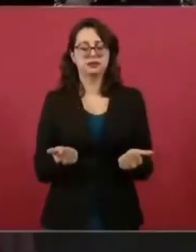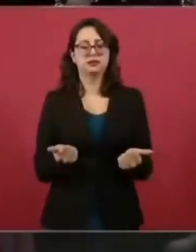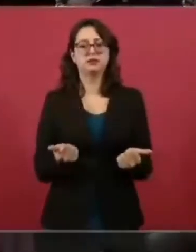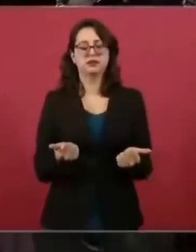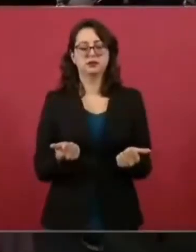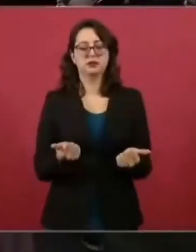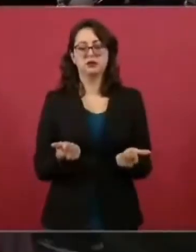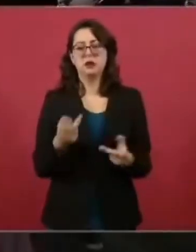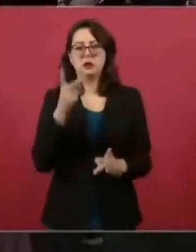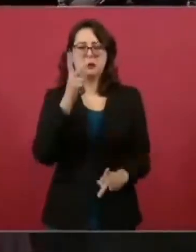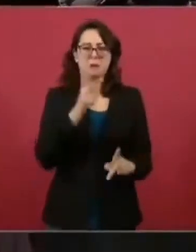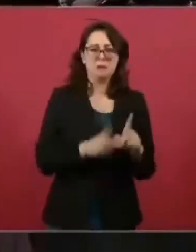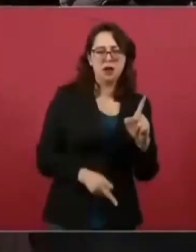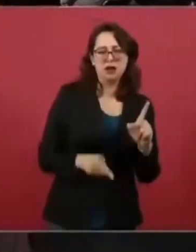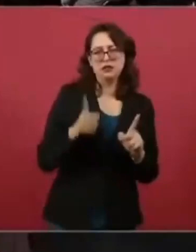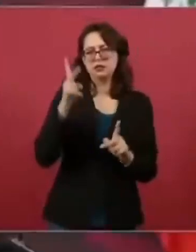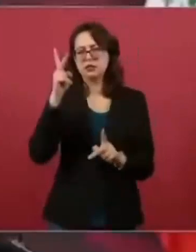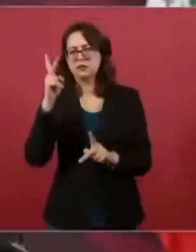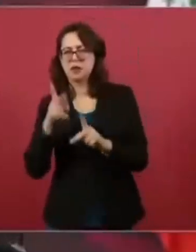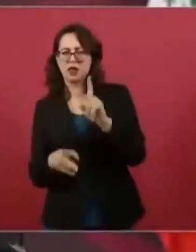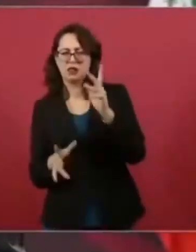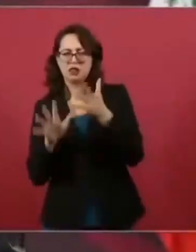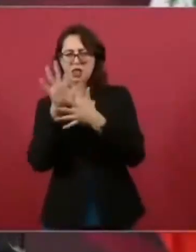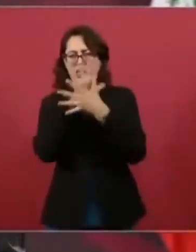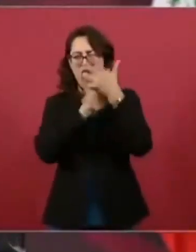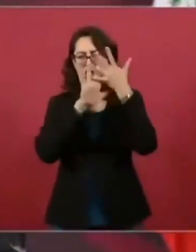nos quedamos en lo abstracto.